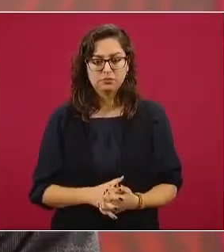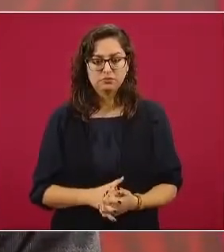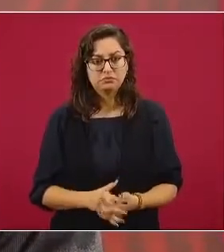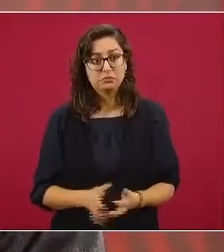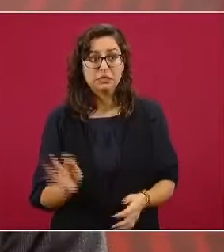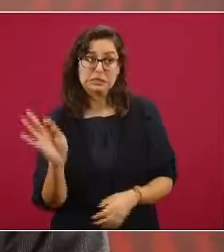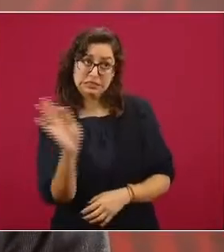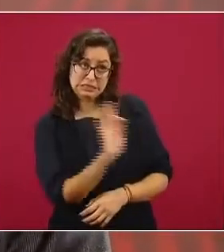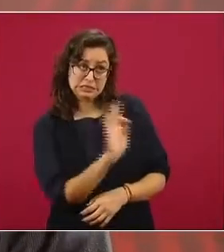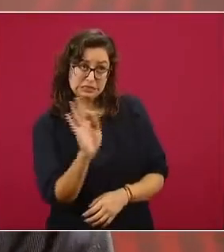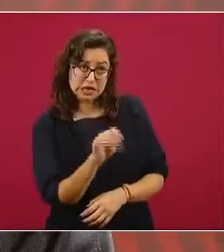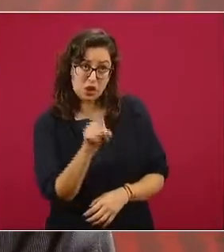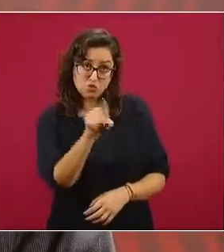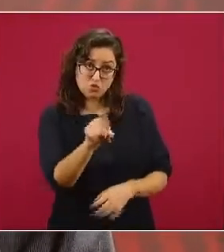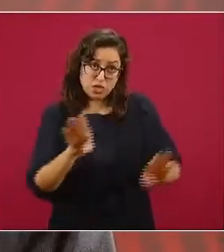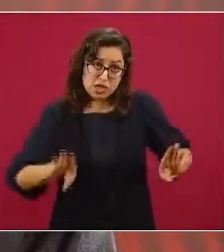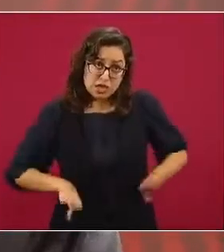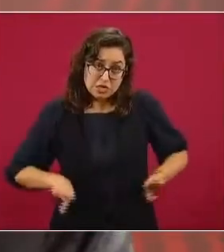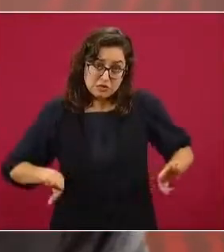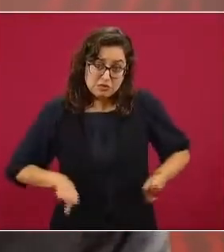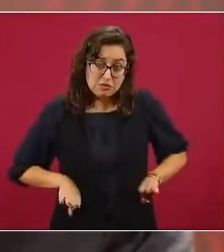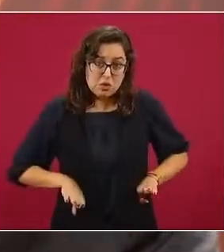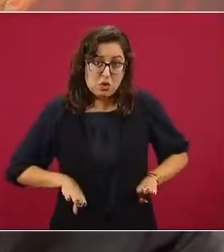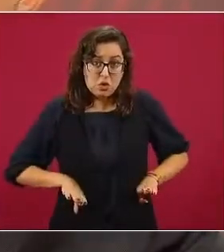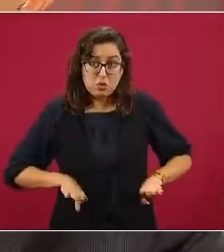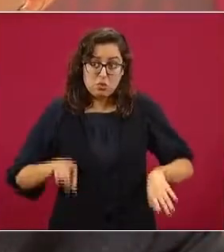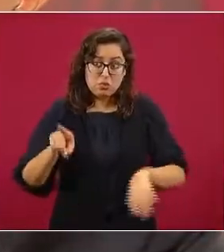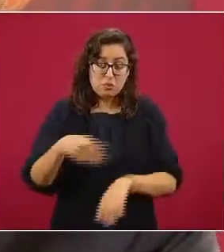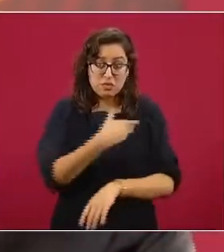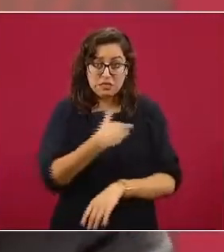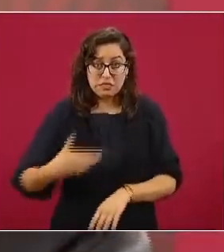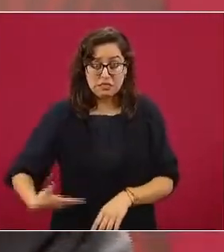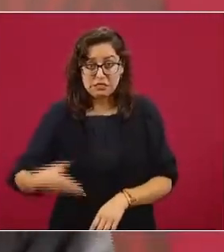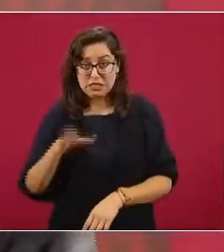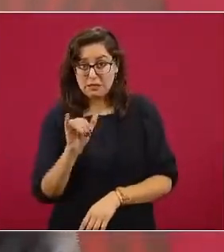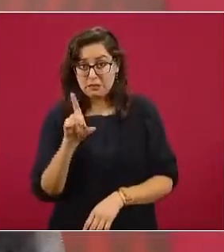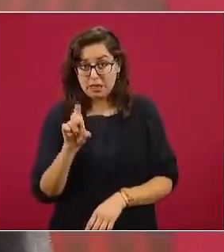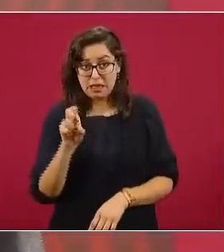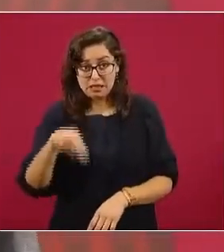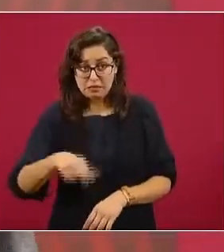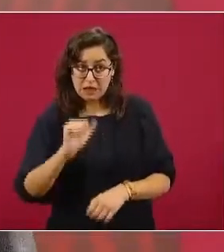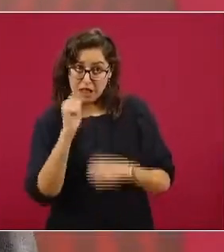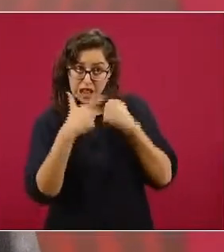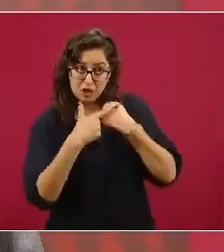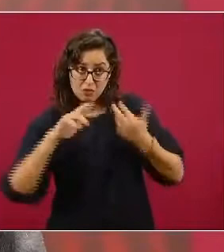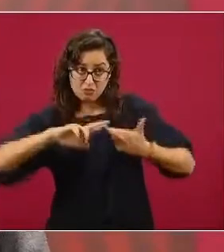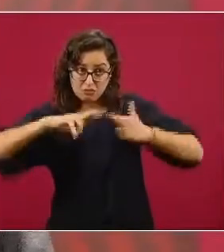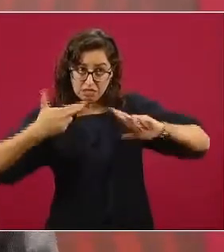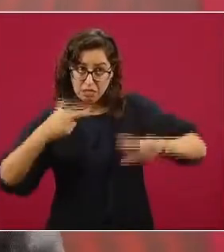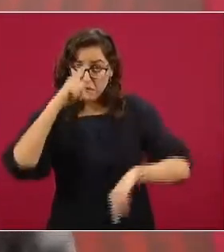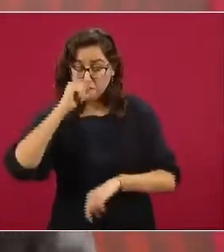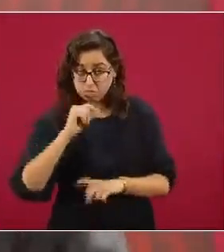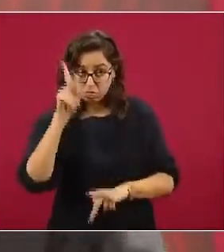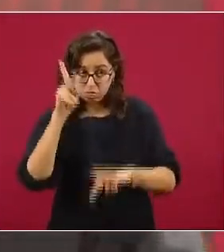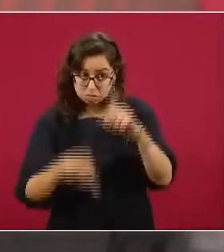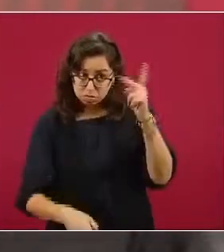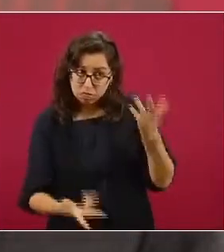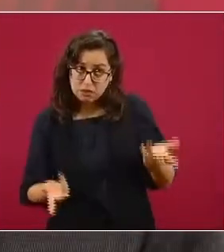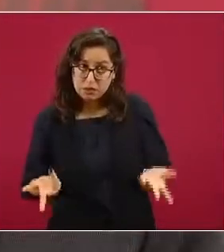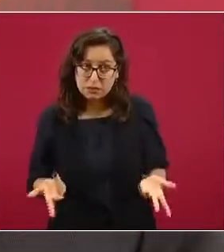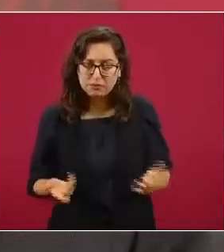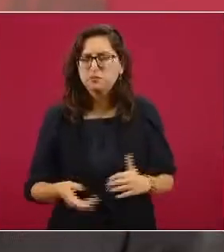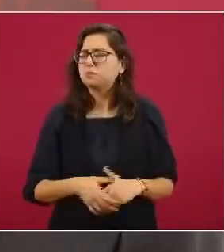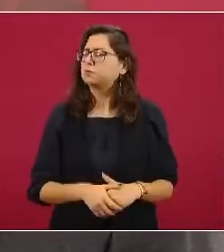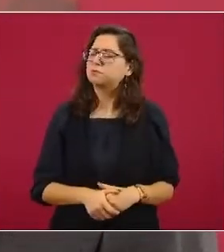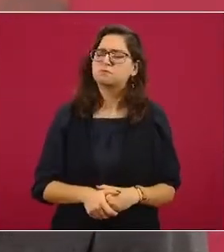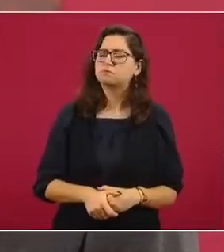dañar la relación con el próximo presidente Biden? Ningún problema, porque tenemos